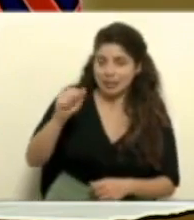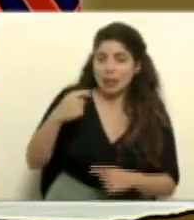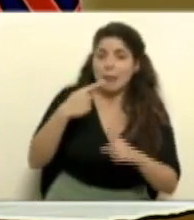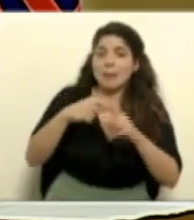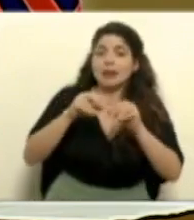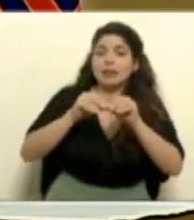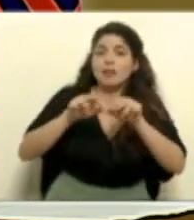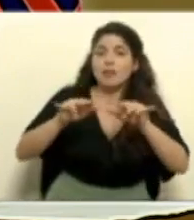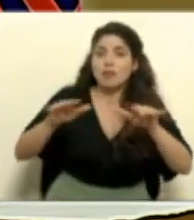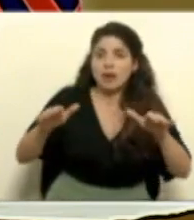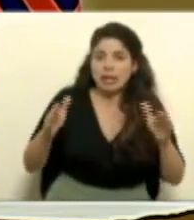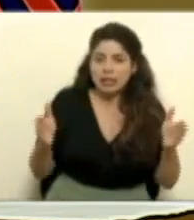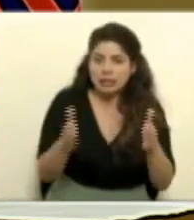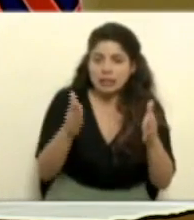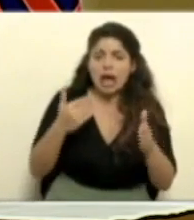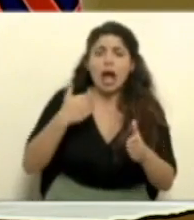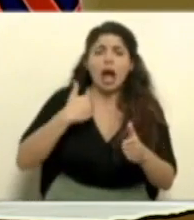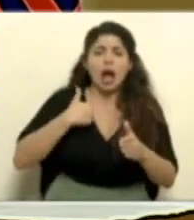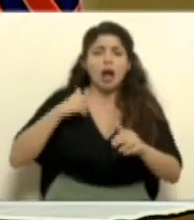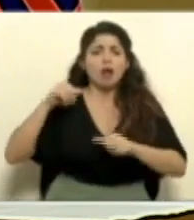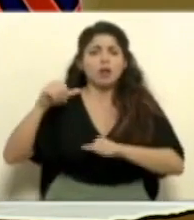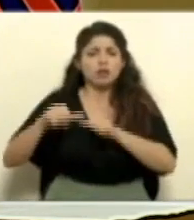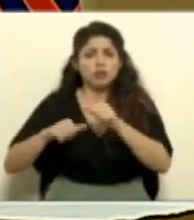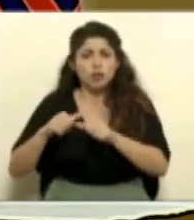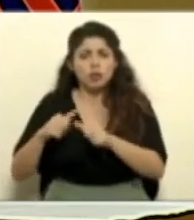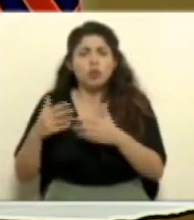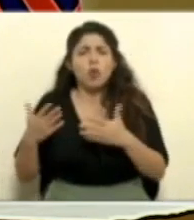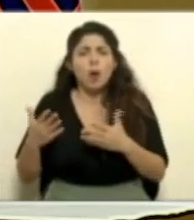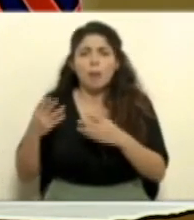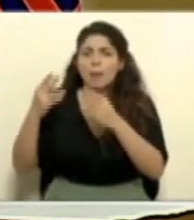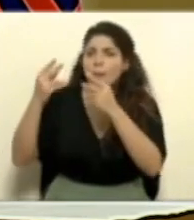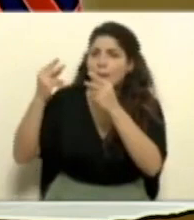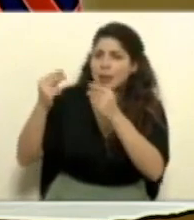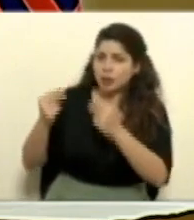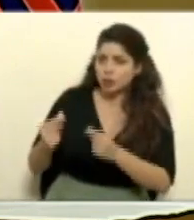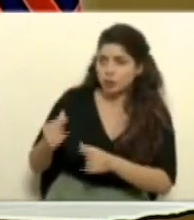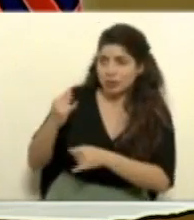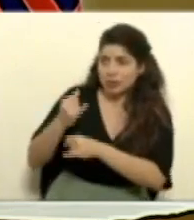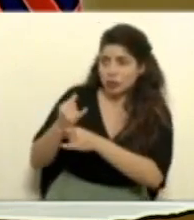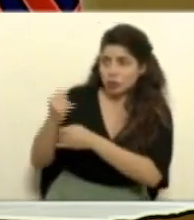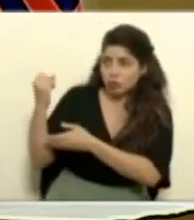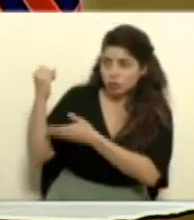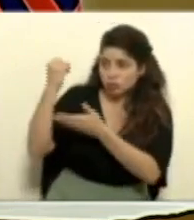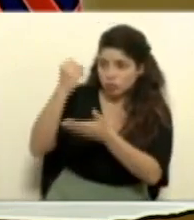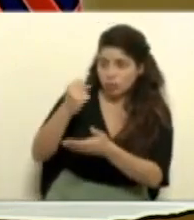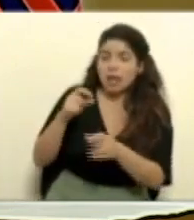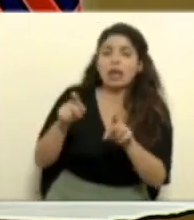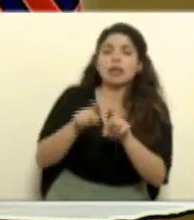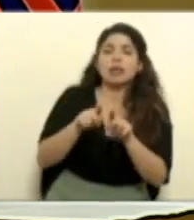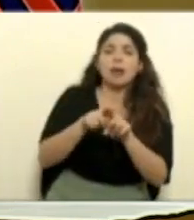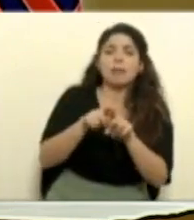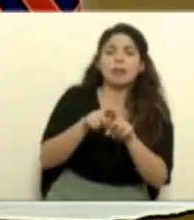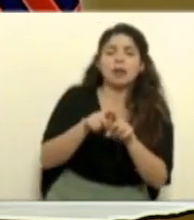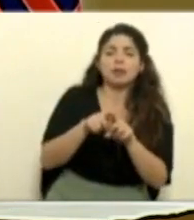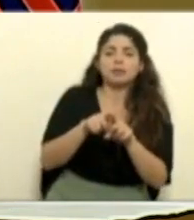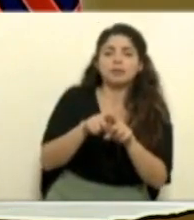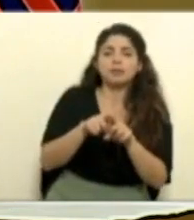hay una serie de esfuerzos tanto con presupuestos institucionales como el apoyo de diferentes